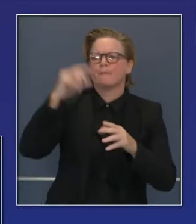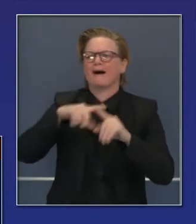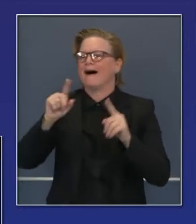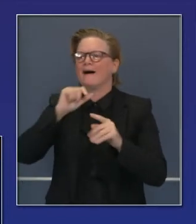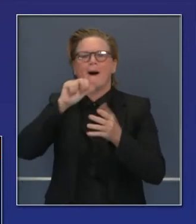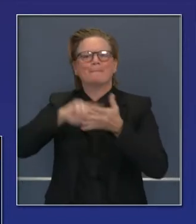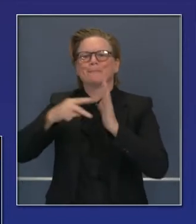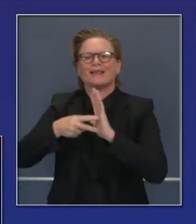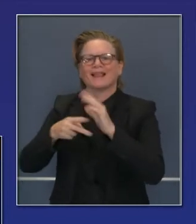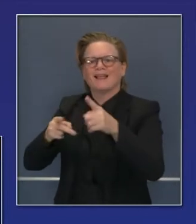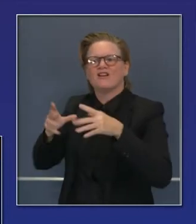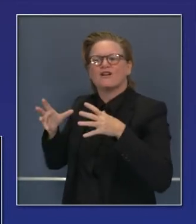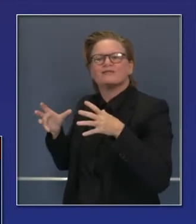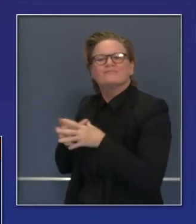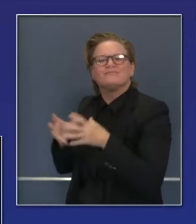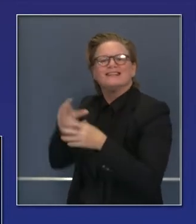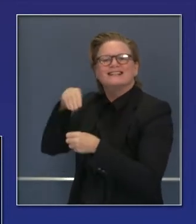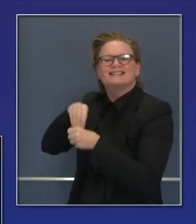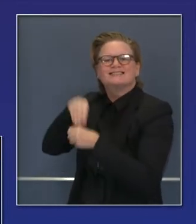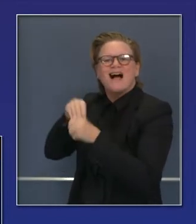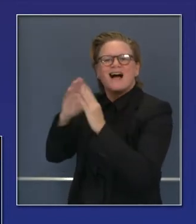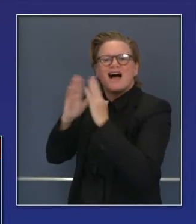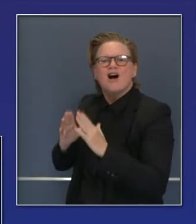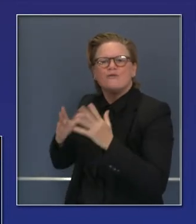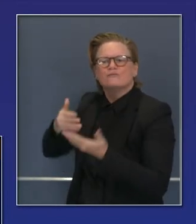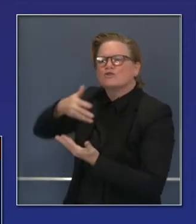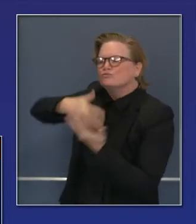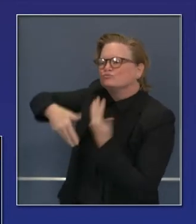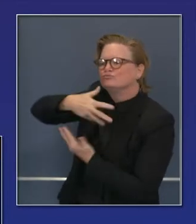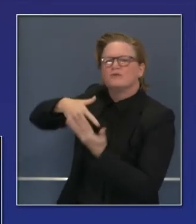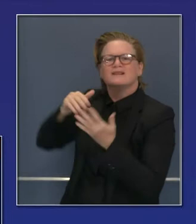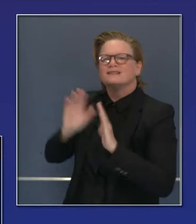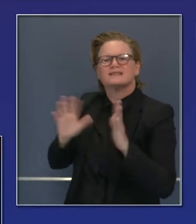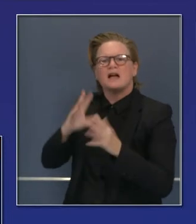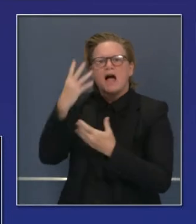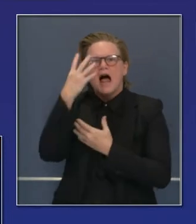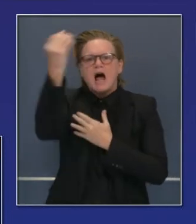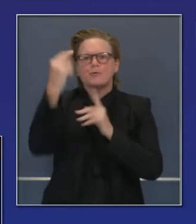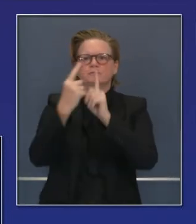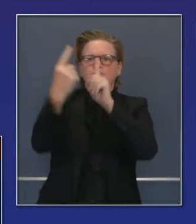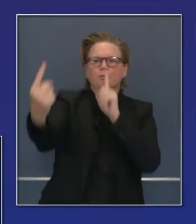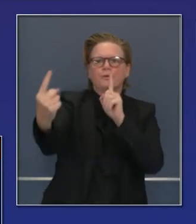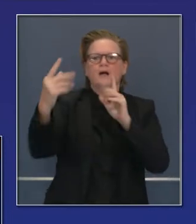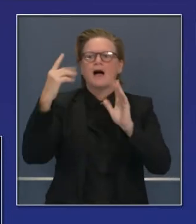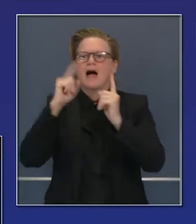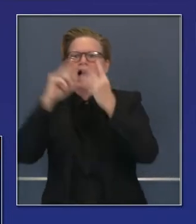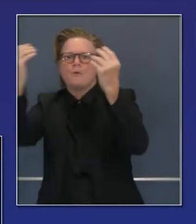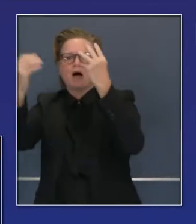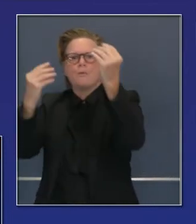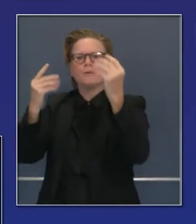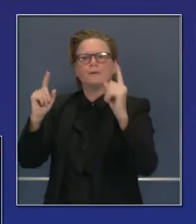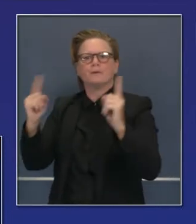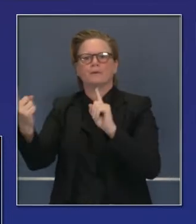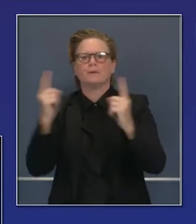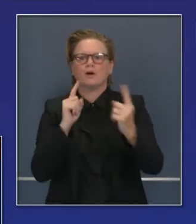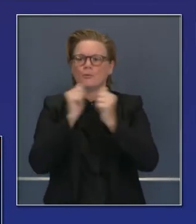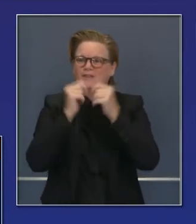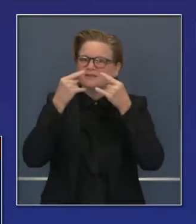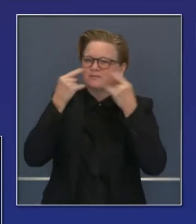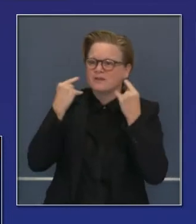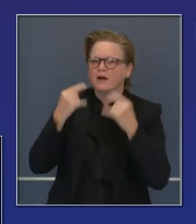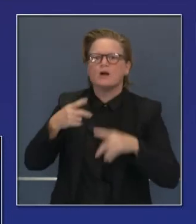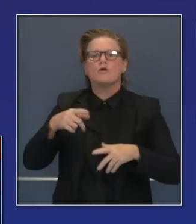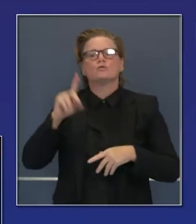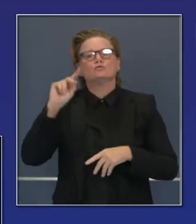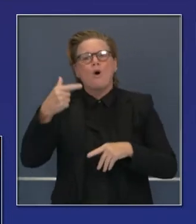no con mucha gente, no entremezclándose con otras personas, pero al aire libre. Instamos que saque a su